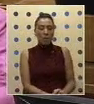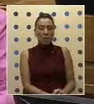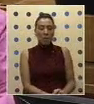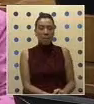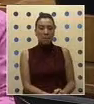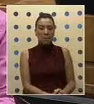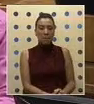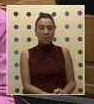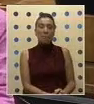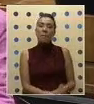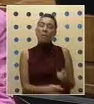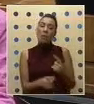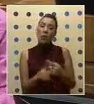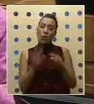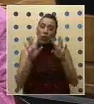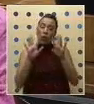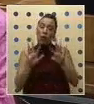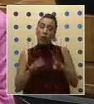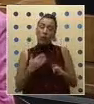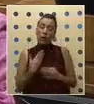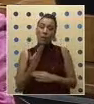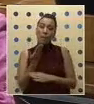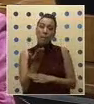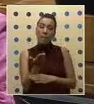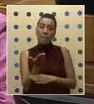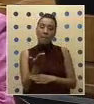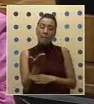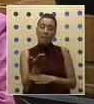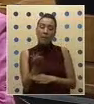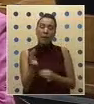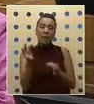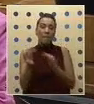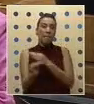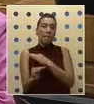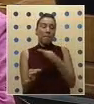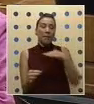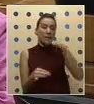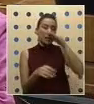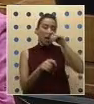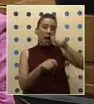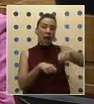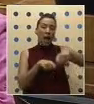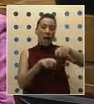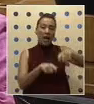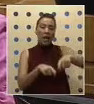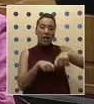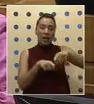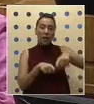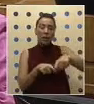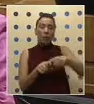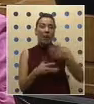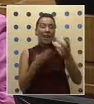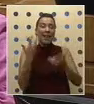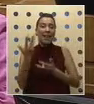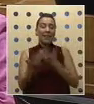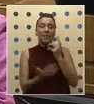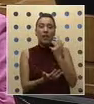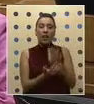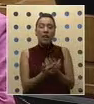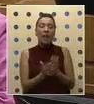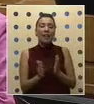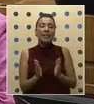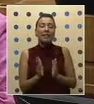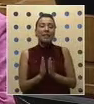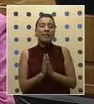El otro oficio que quiero pedir es que se oficie al Ministerio de Agricultura dada el incendio que se produjo en San